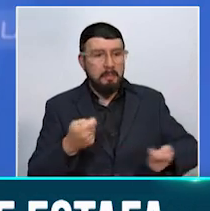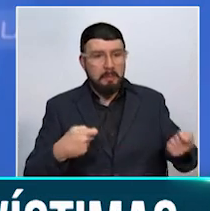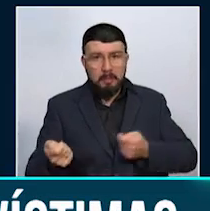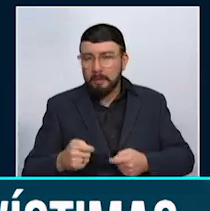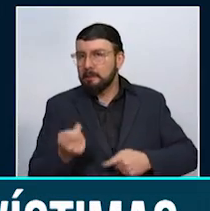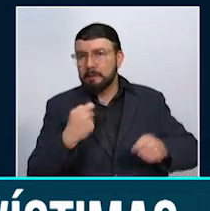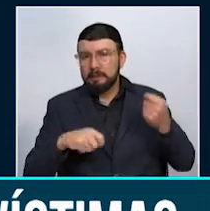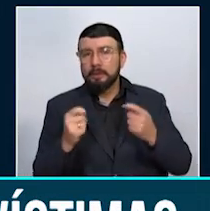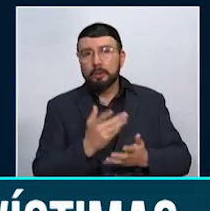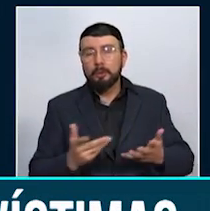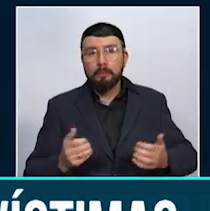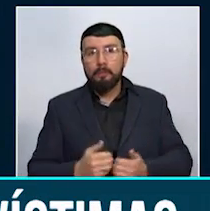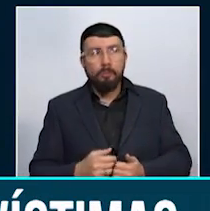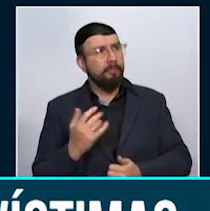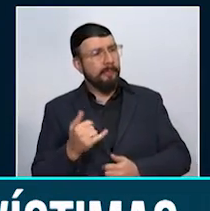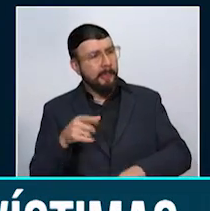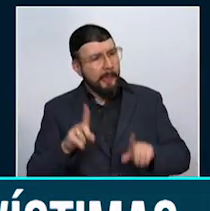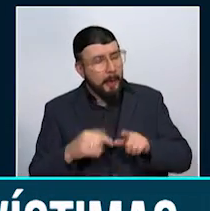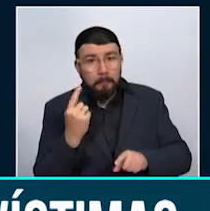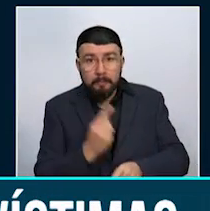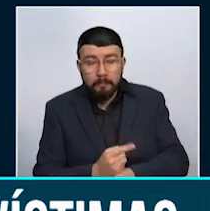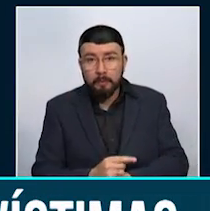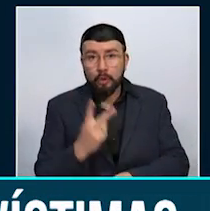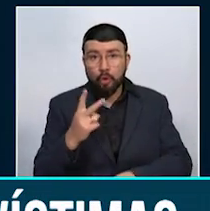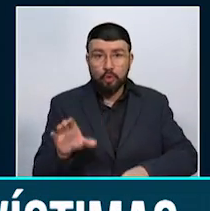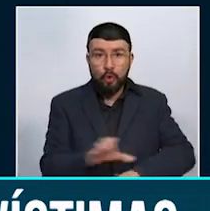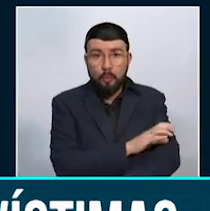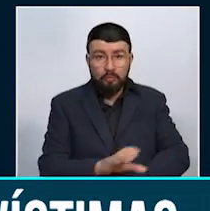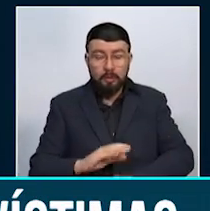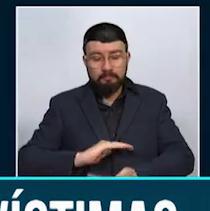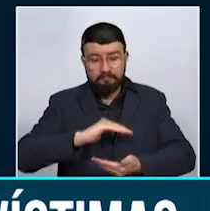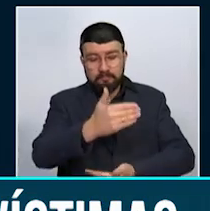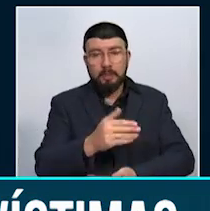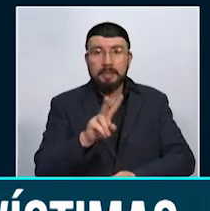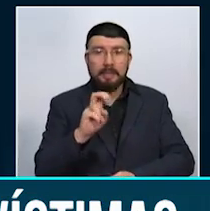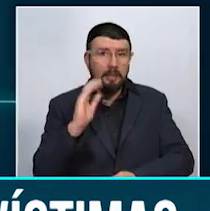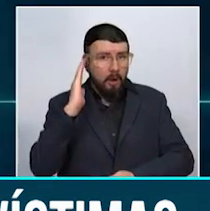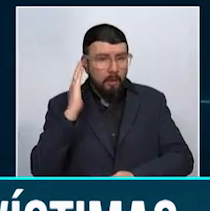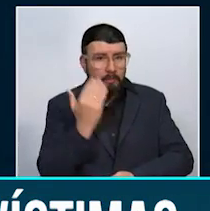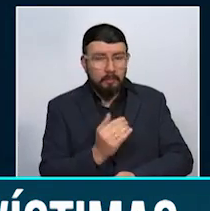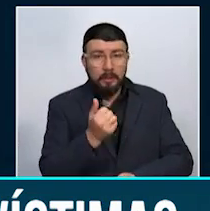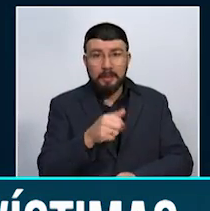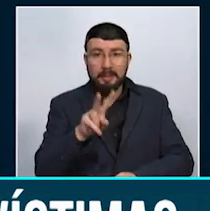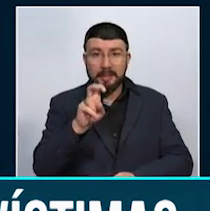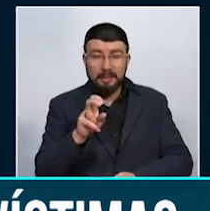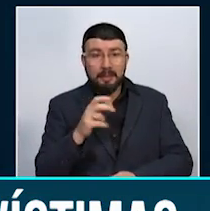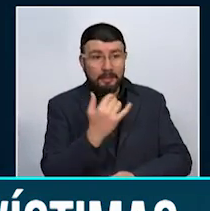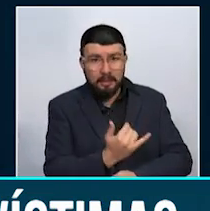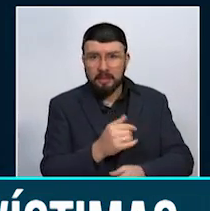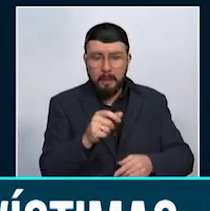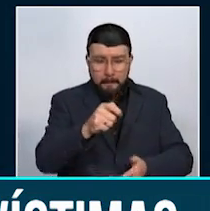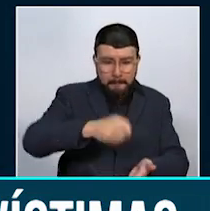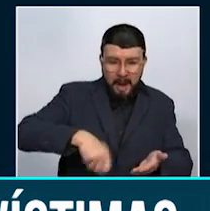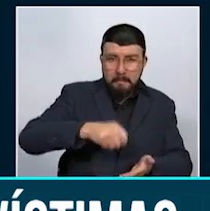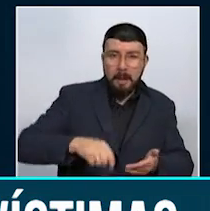comercio. En los allanamientos se incautaron dos computadores portátiles, siete celulares, 17 tarjetas de entidades financieras,